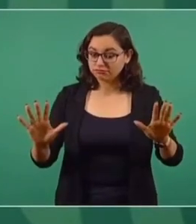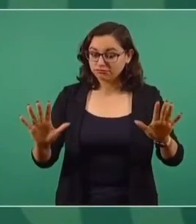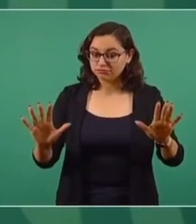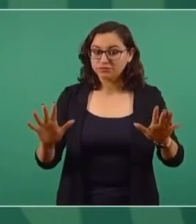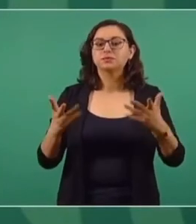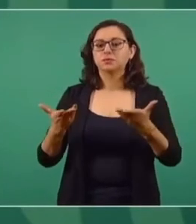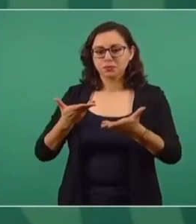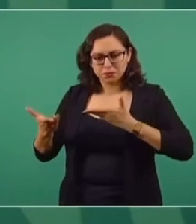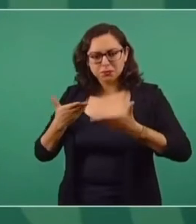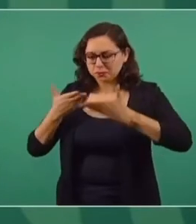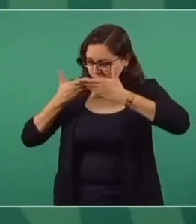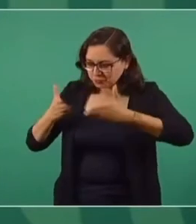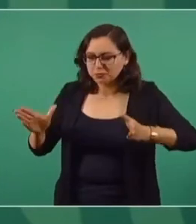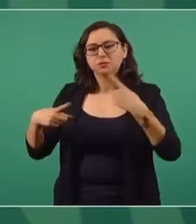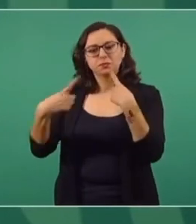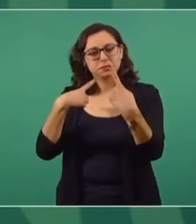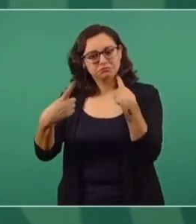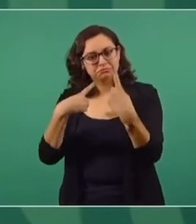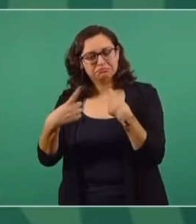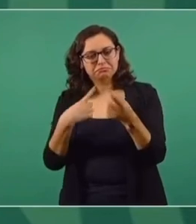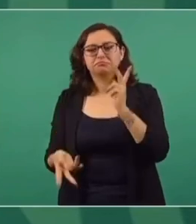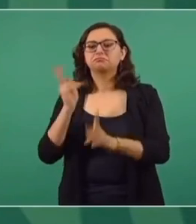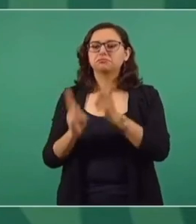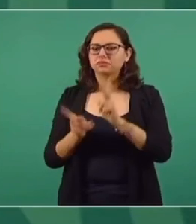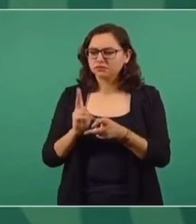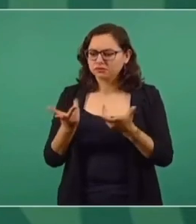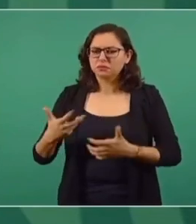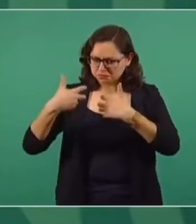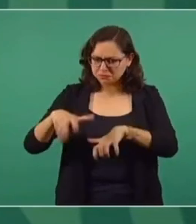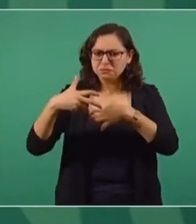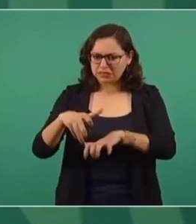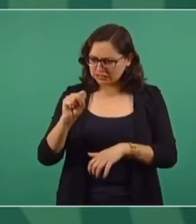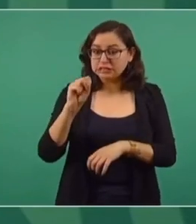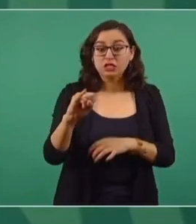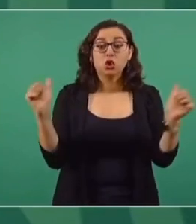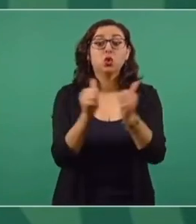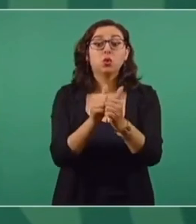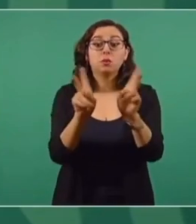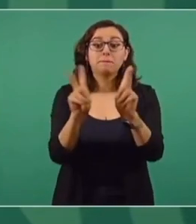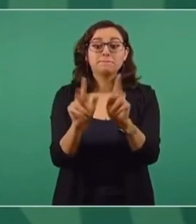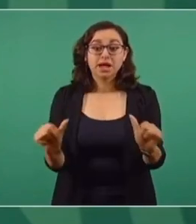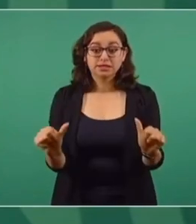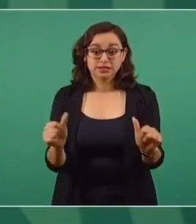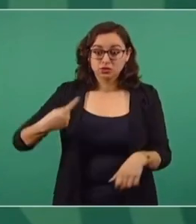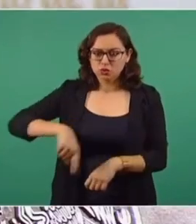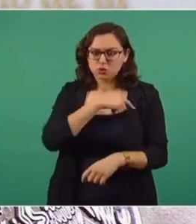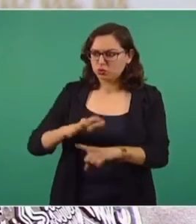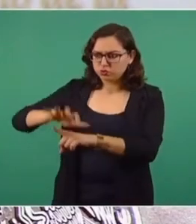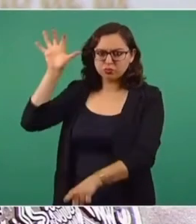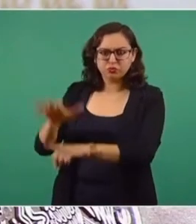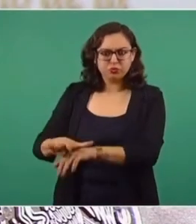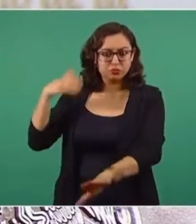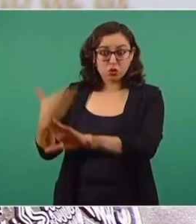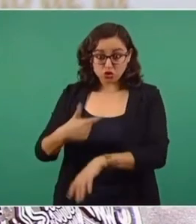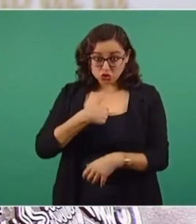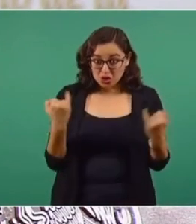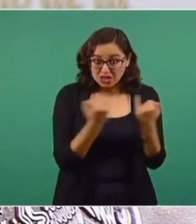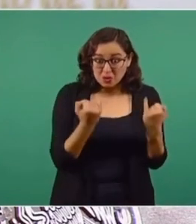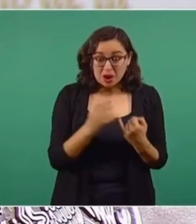Y vamos a hablar también de la vía pacífica para protestar. Nosotros no somos represores, yo no soy Díaz Ordaz.